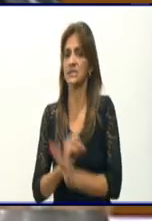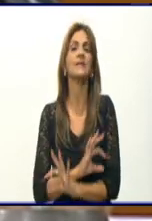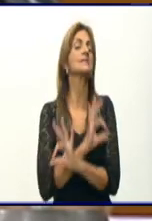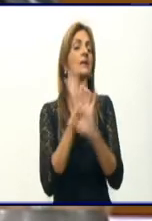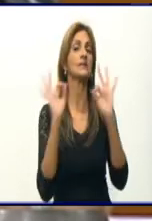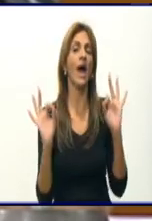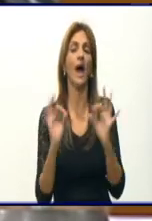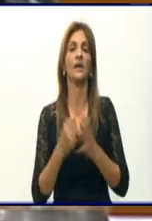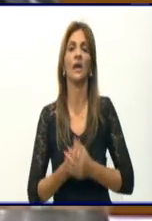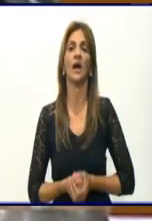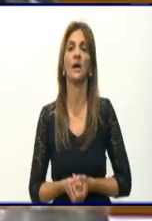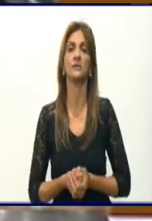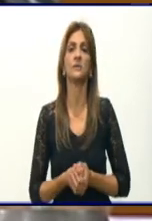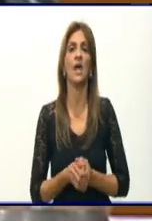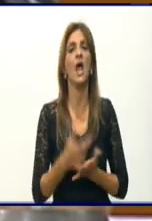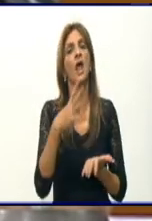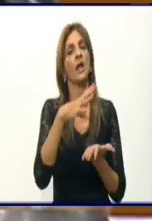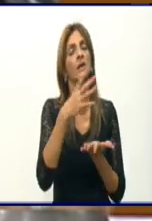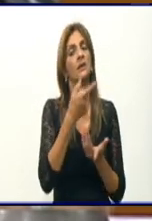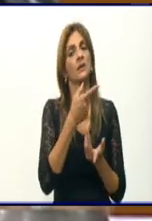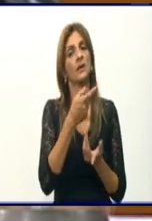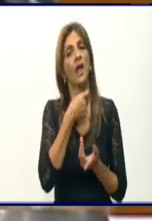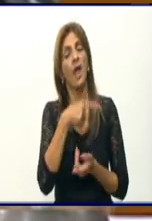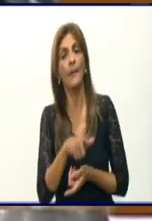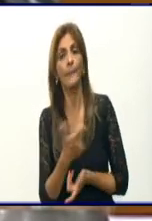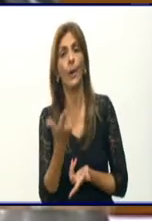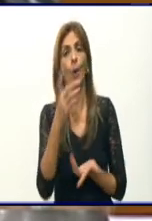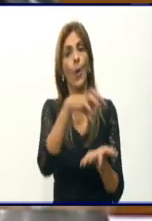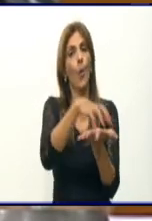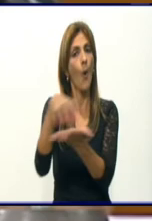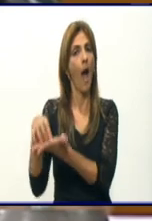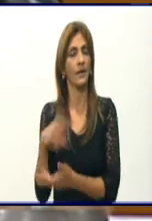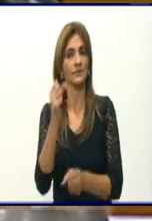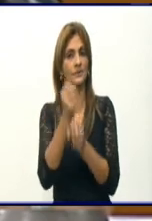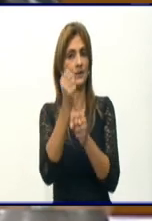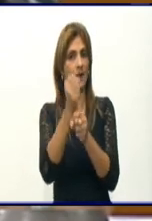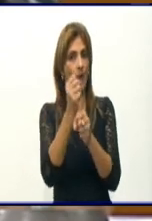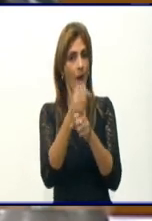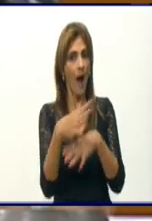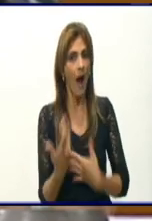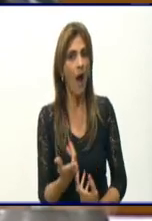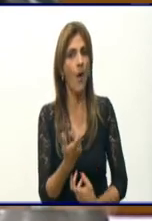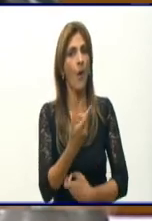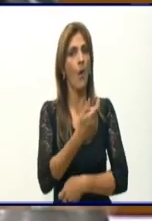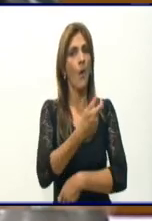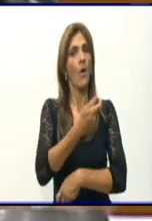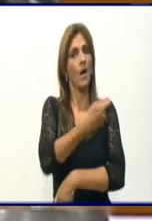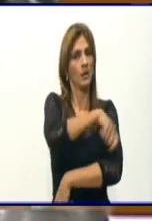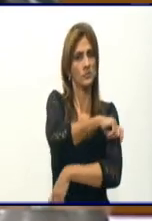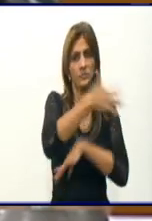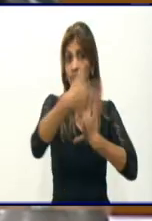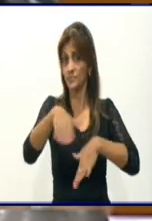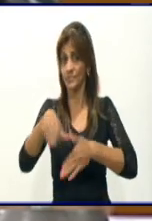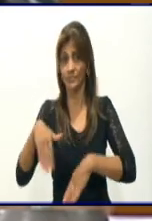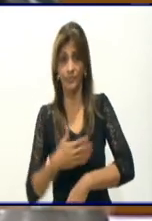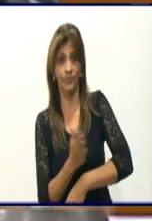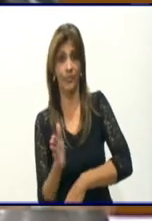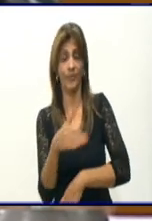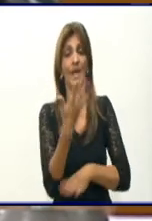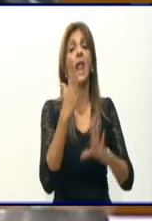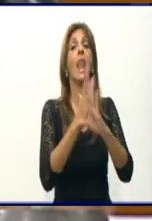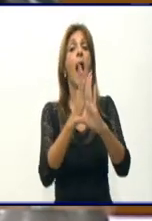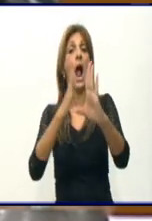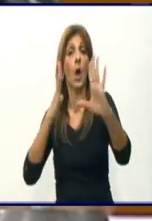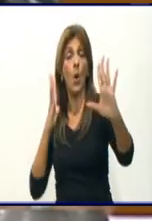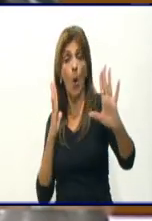exigencia sanitaria en las instituciones de trabajo, en la vía pública, en las colas,